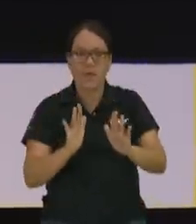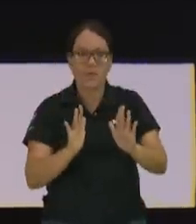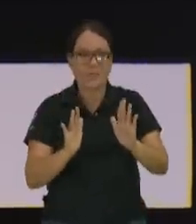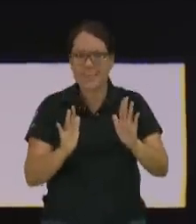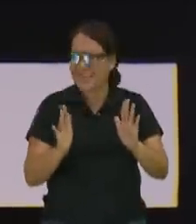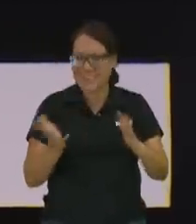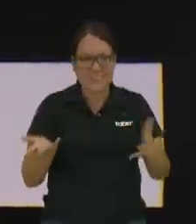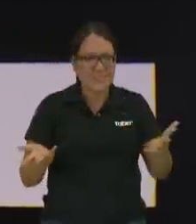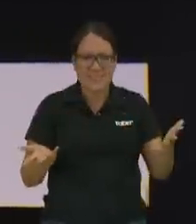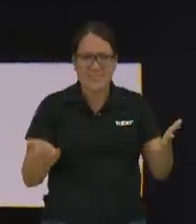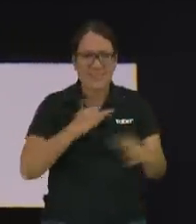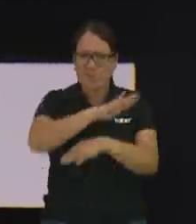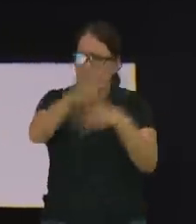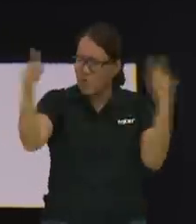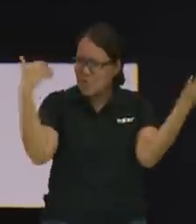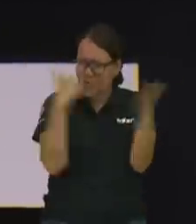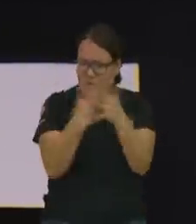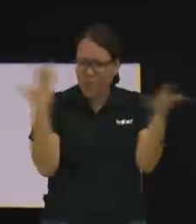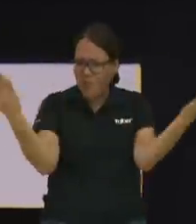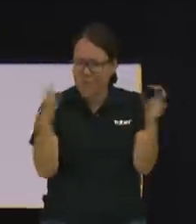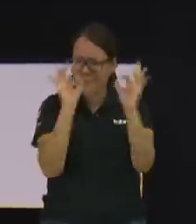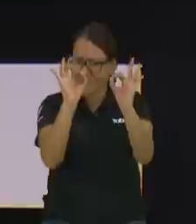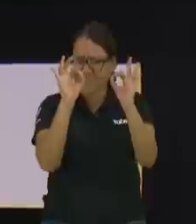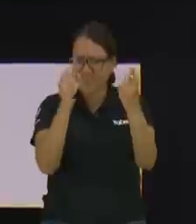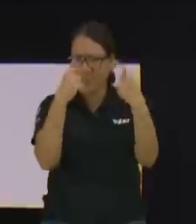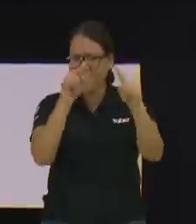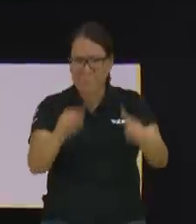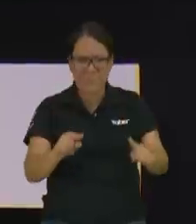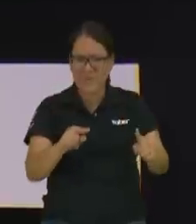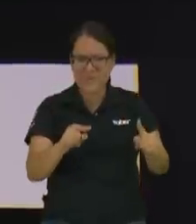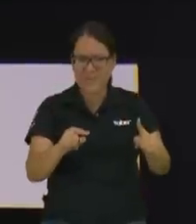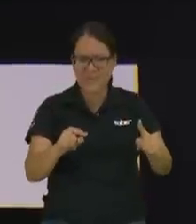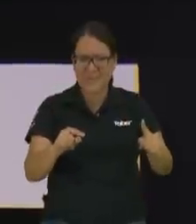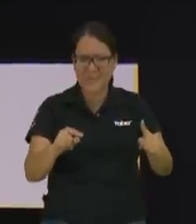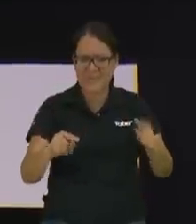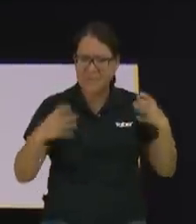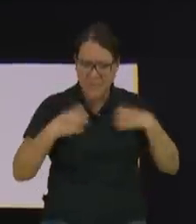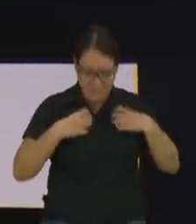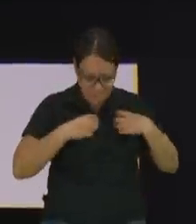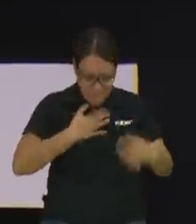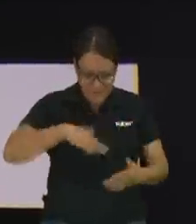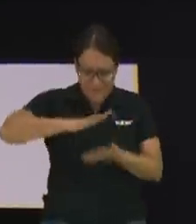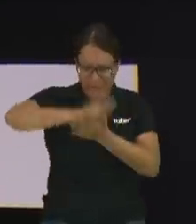Todo lo has hecho excelentemente bien, pero nada de lo que te acabo de decir te sirve en tu vida espiritual.